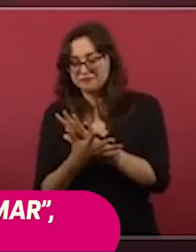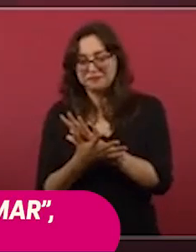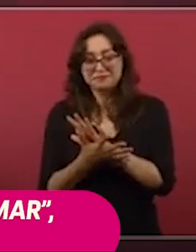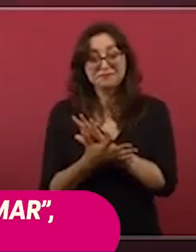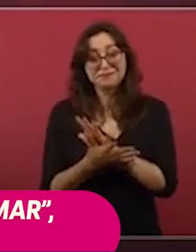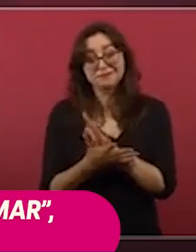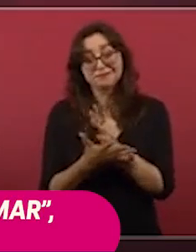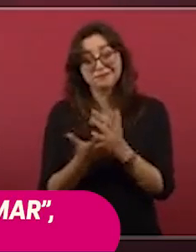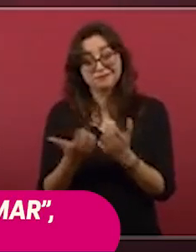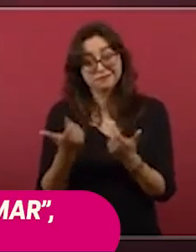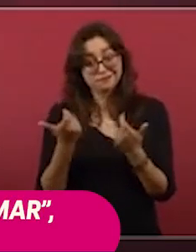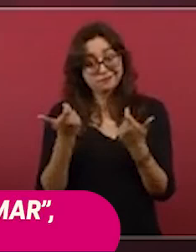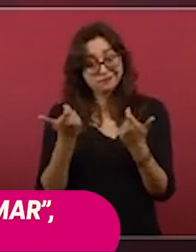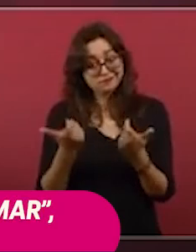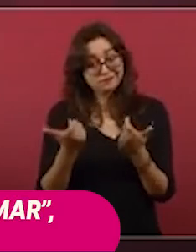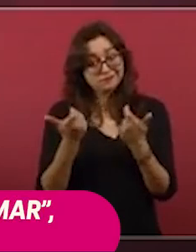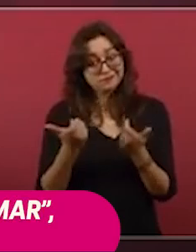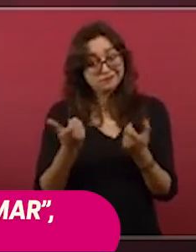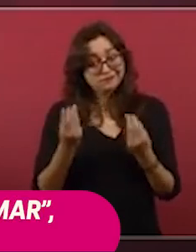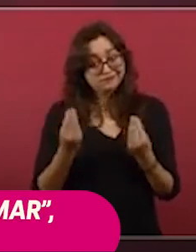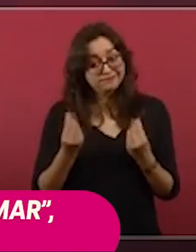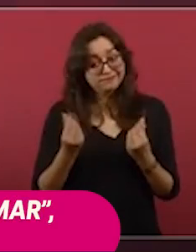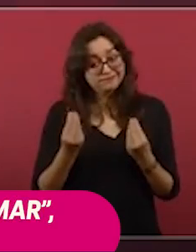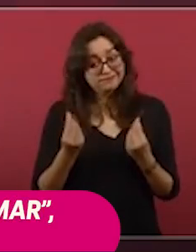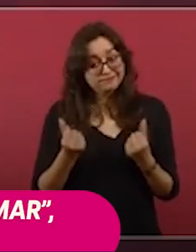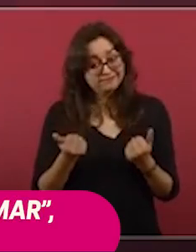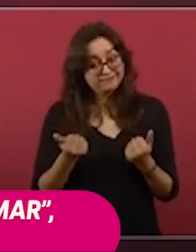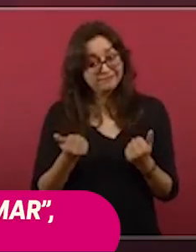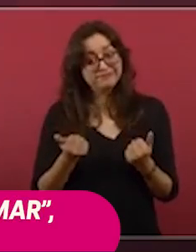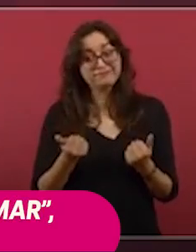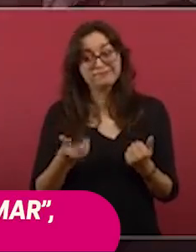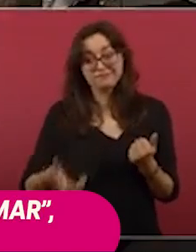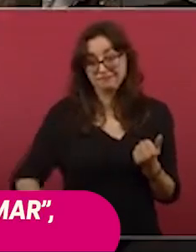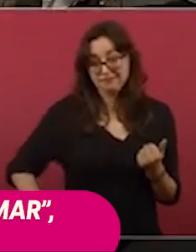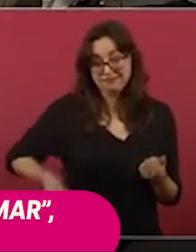maletas,